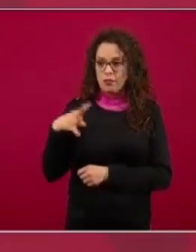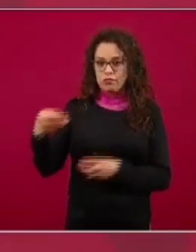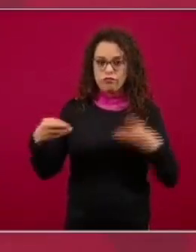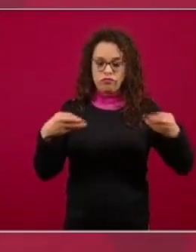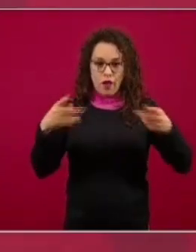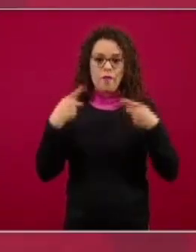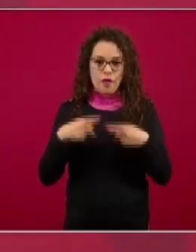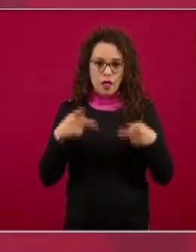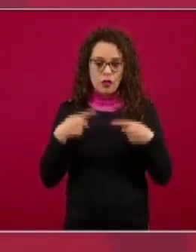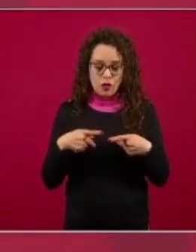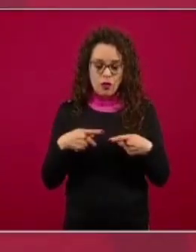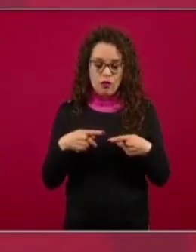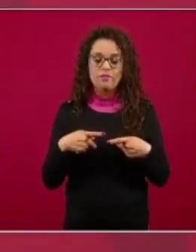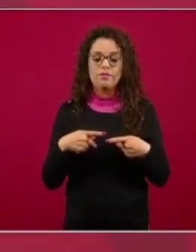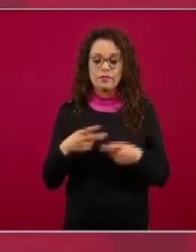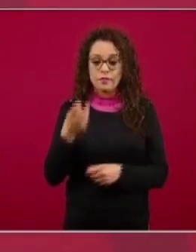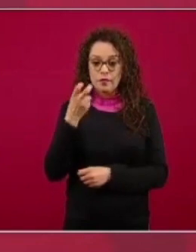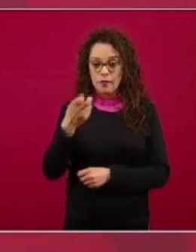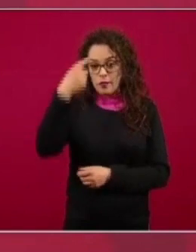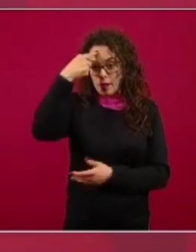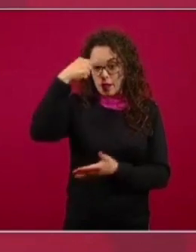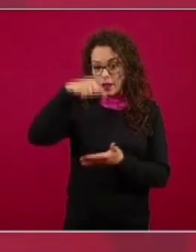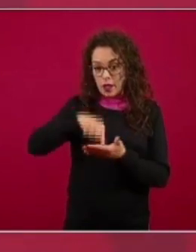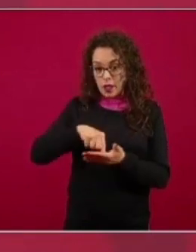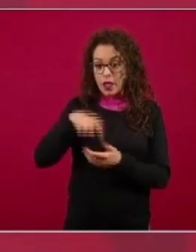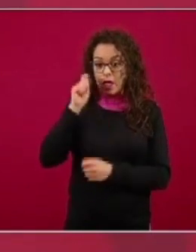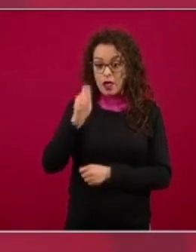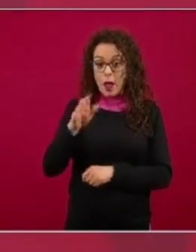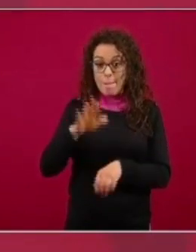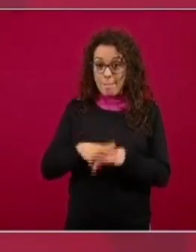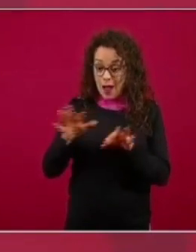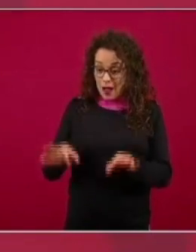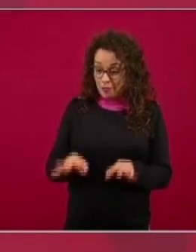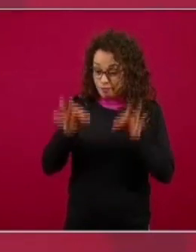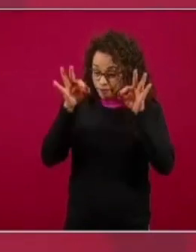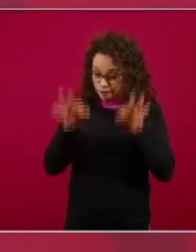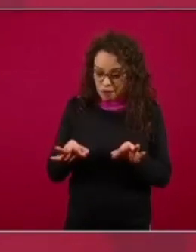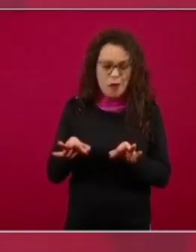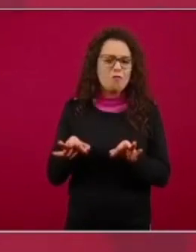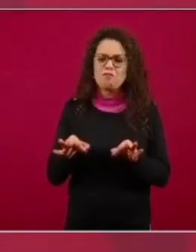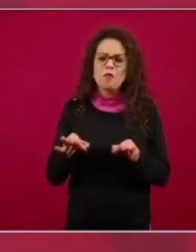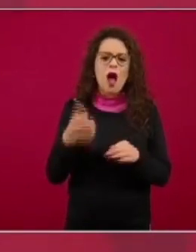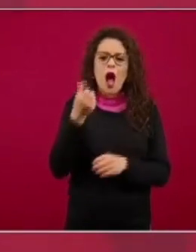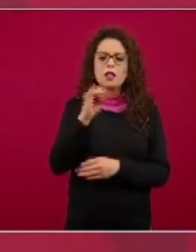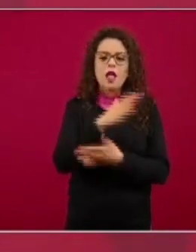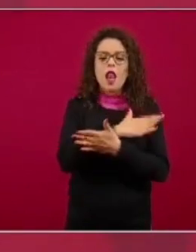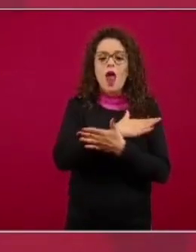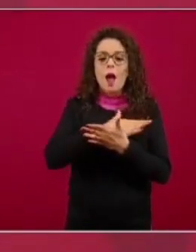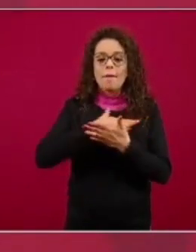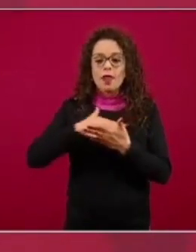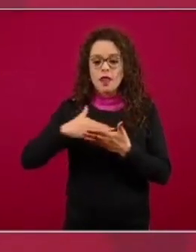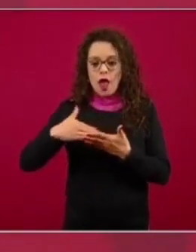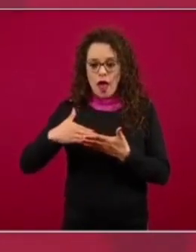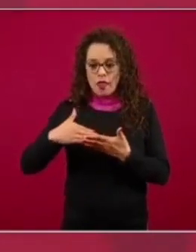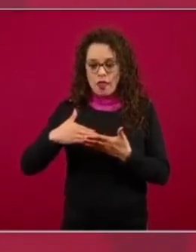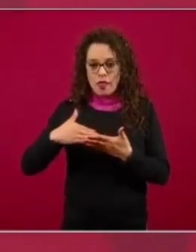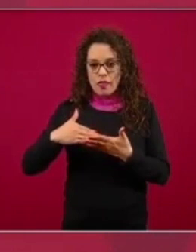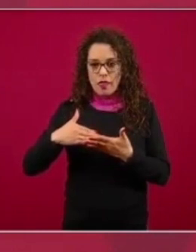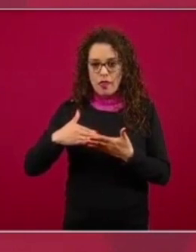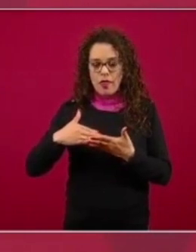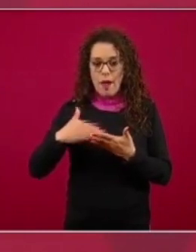pudieran ser la mitad de eficientes en transmitir con respecto a los sintomáticos